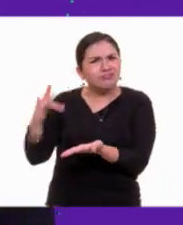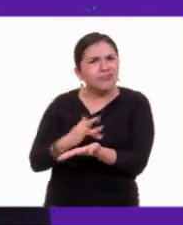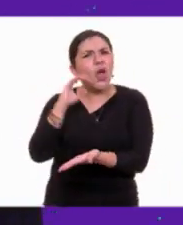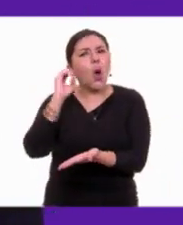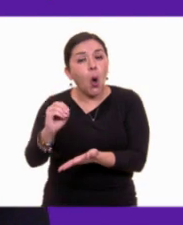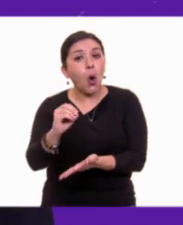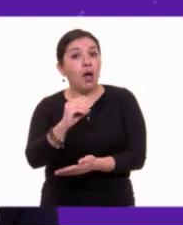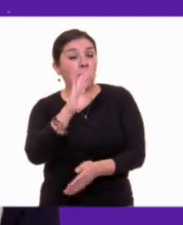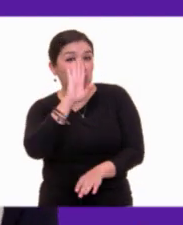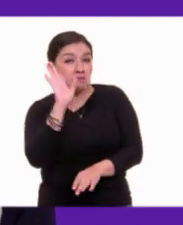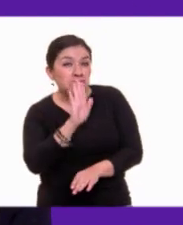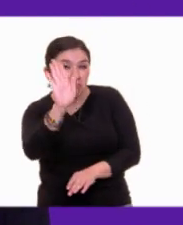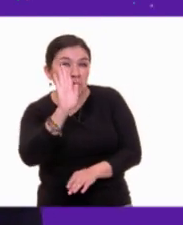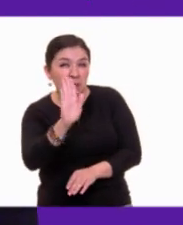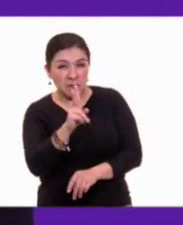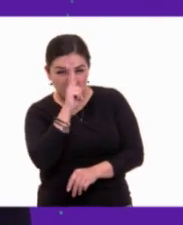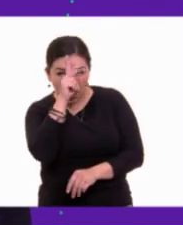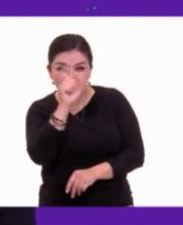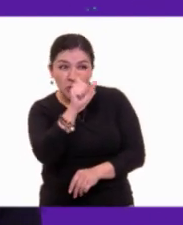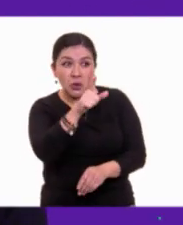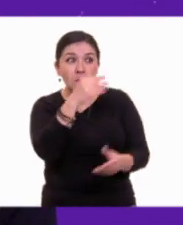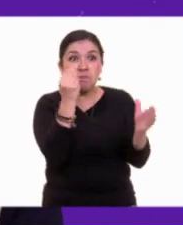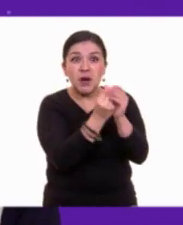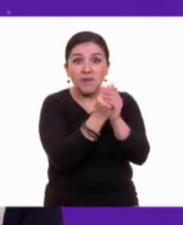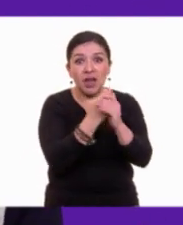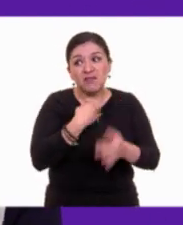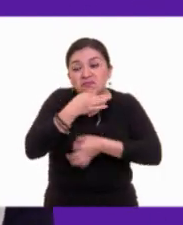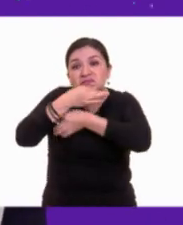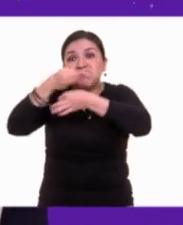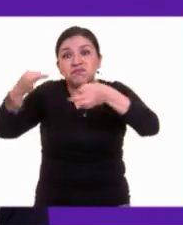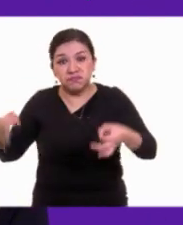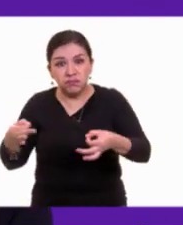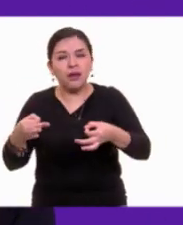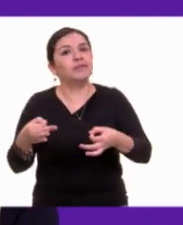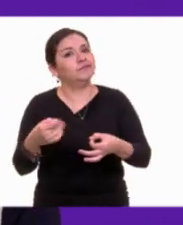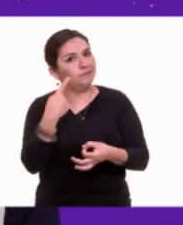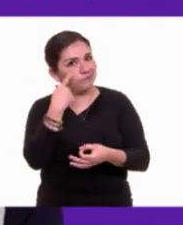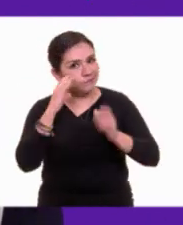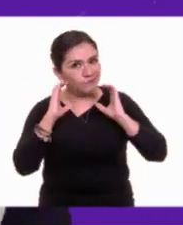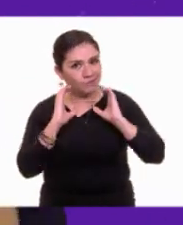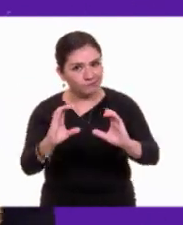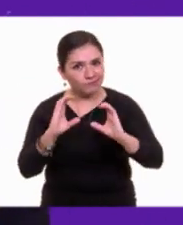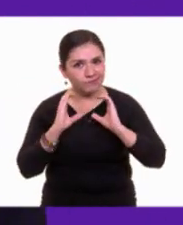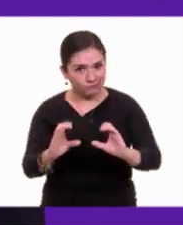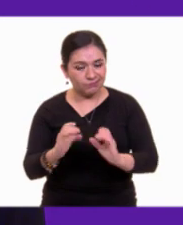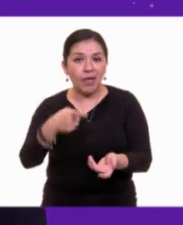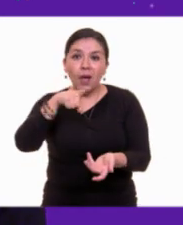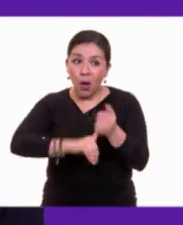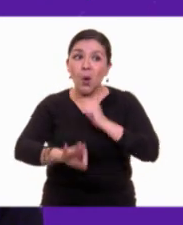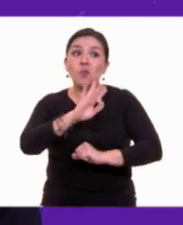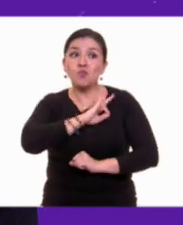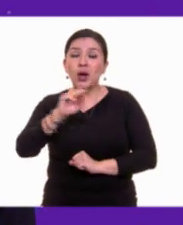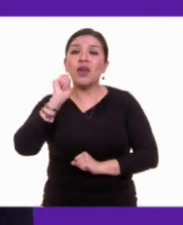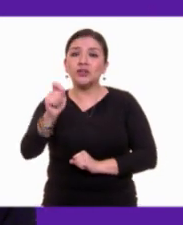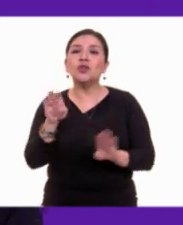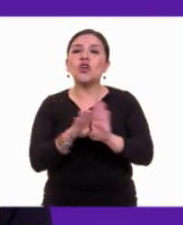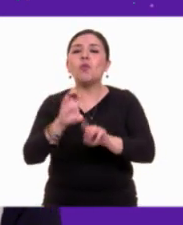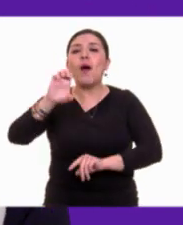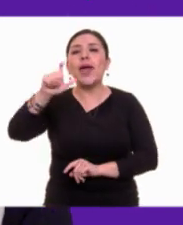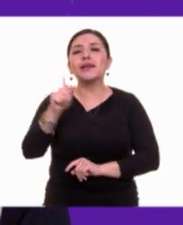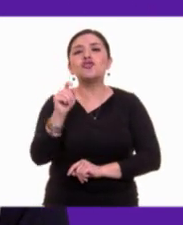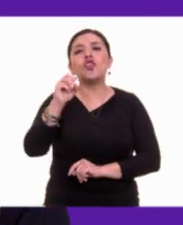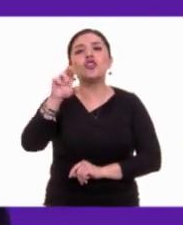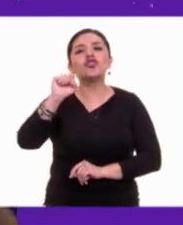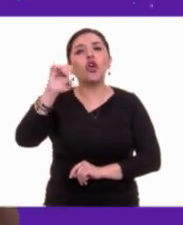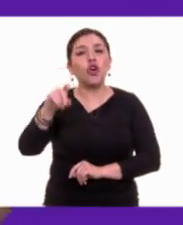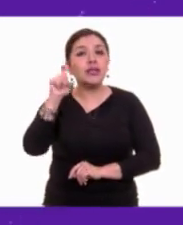con divulgar tu información privada si no haces lo que te pide, ten mucho cuidado, ya que podrías ser víctima de extorsión